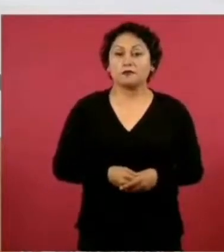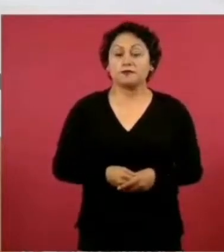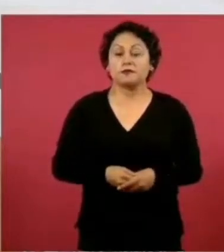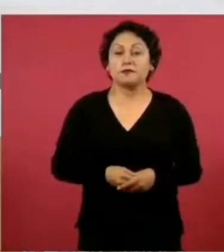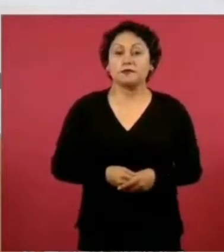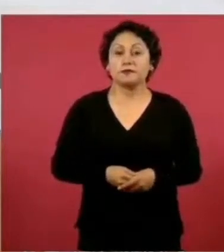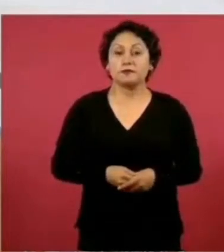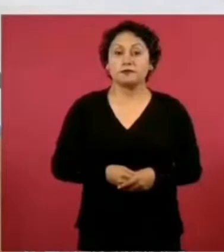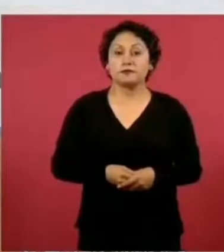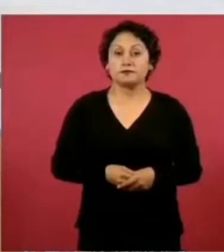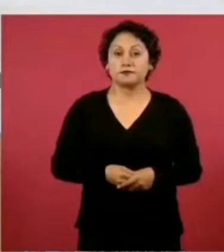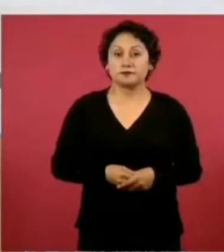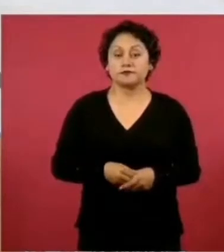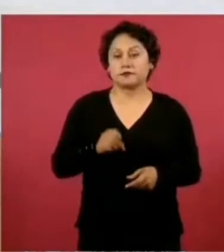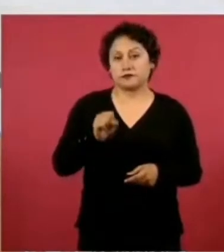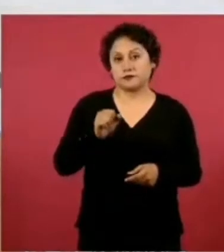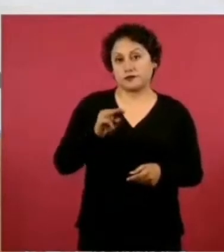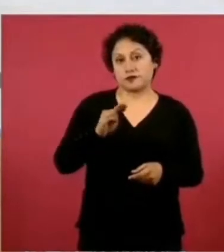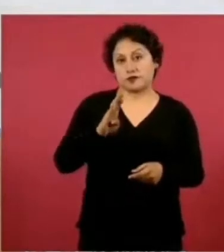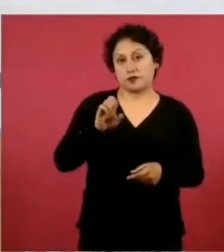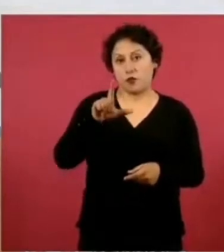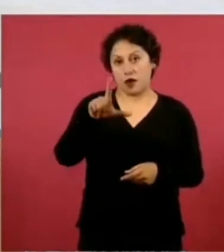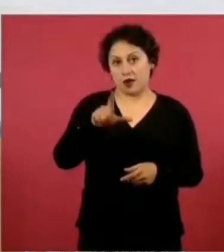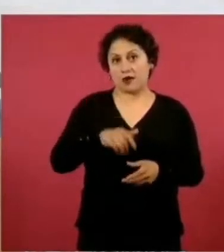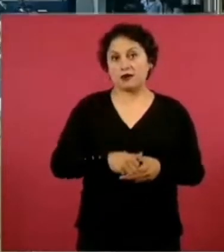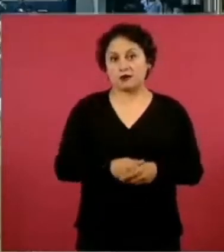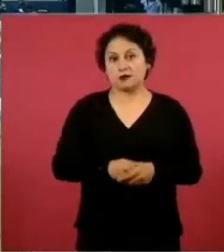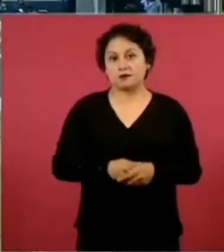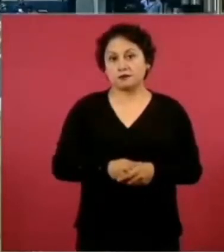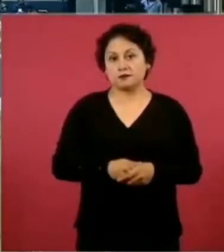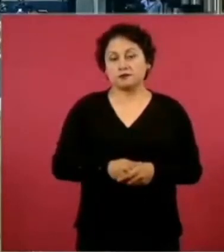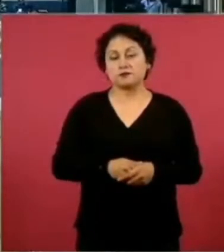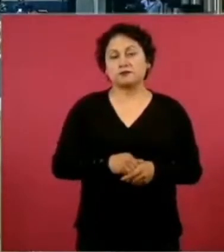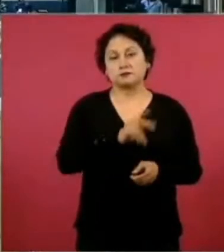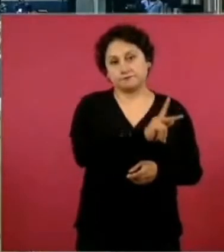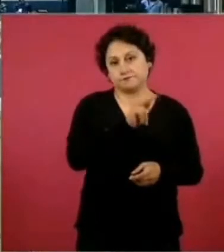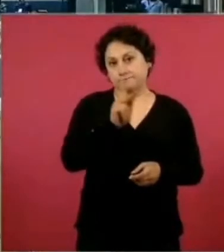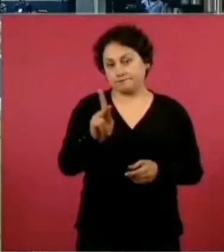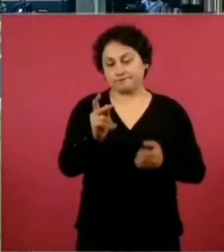don Samuel también hay algo parecido,